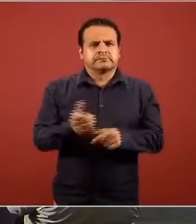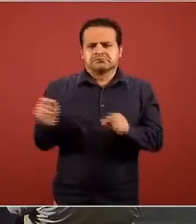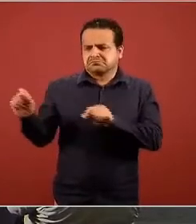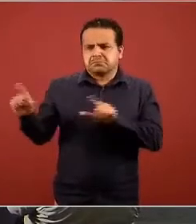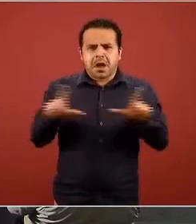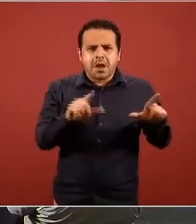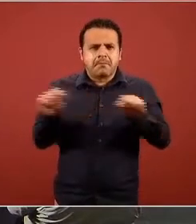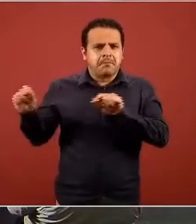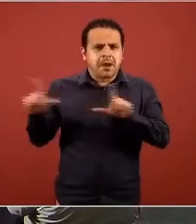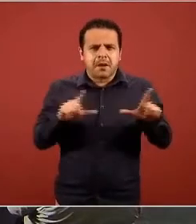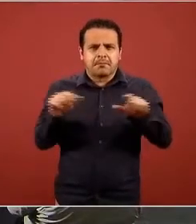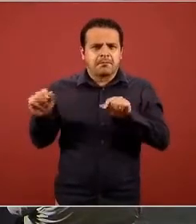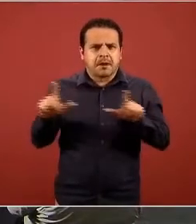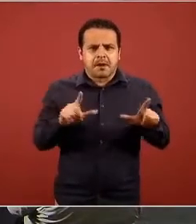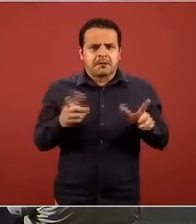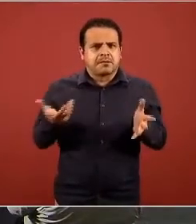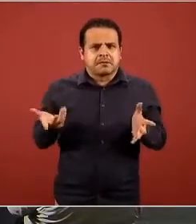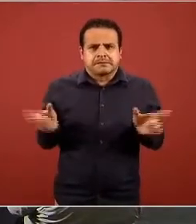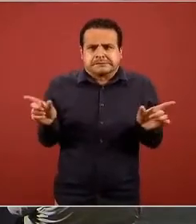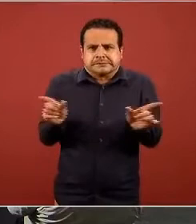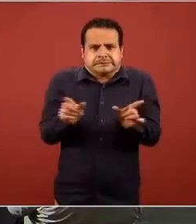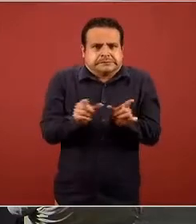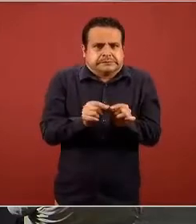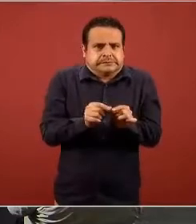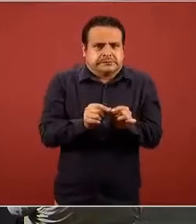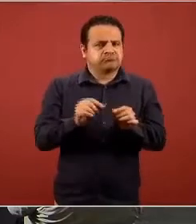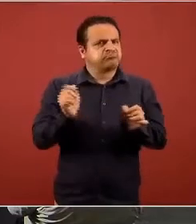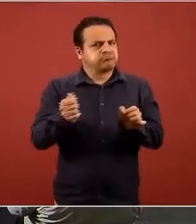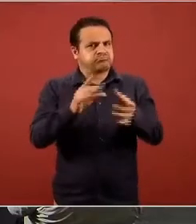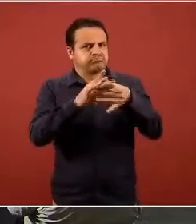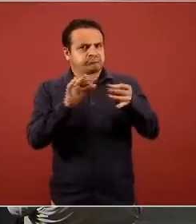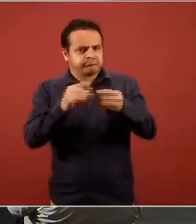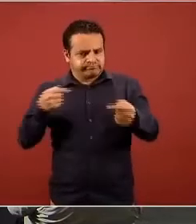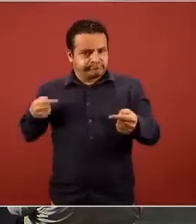o tres donde estamos y a donde vamos